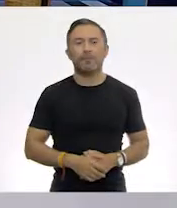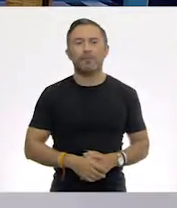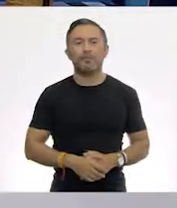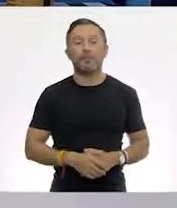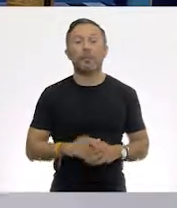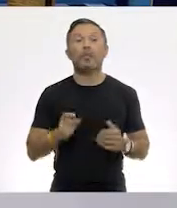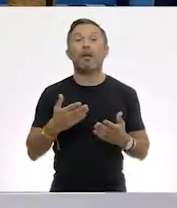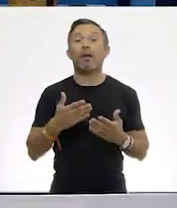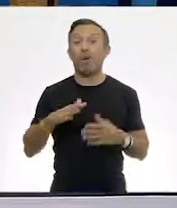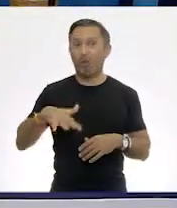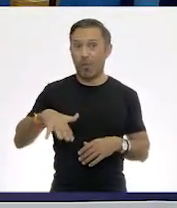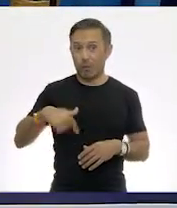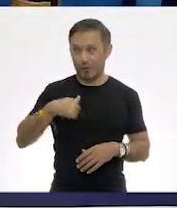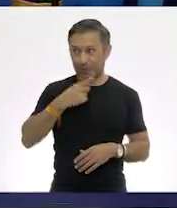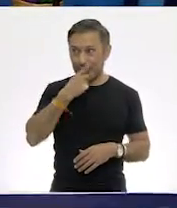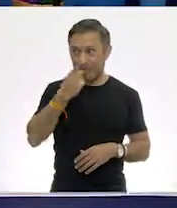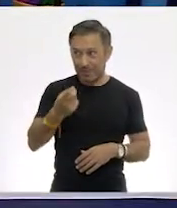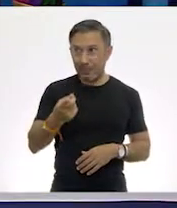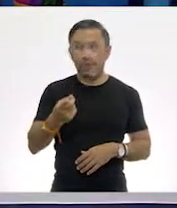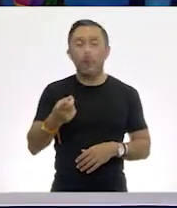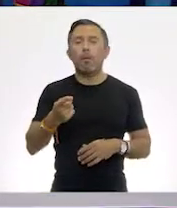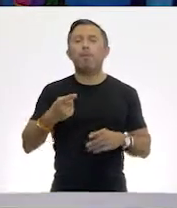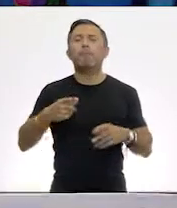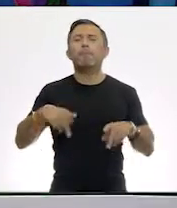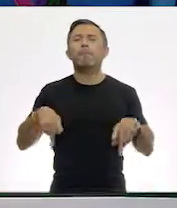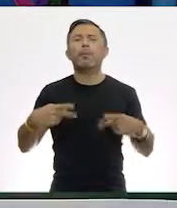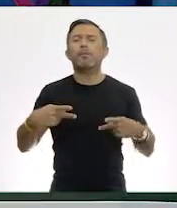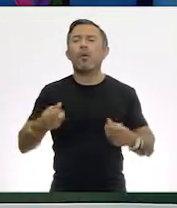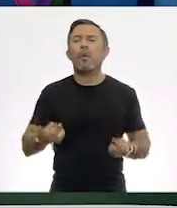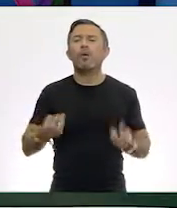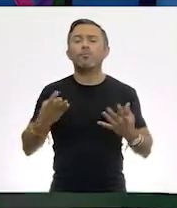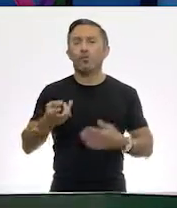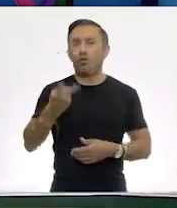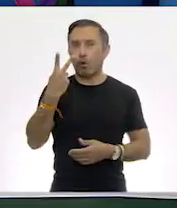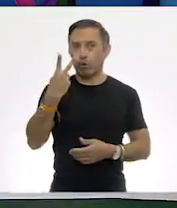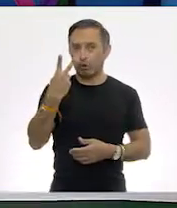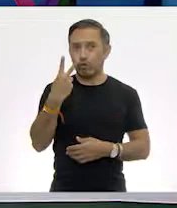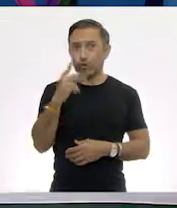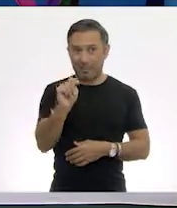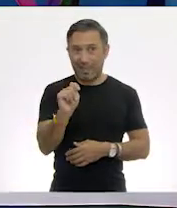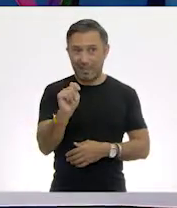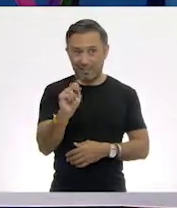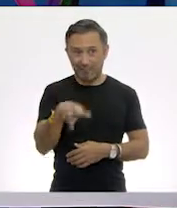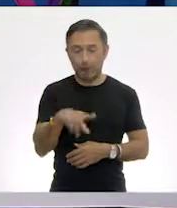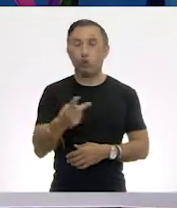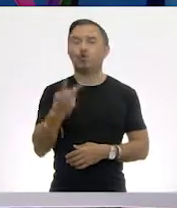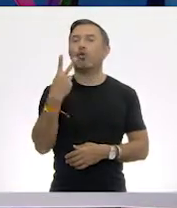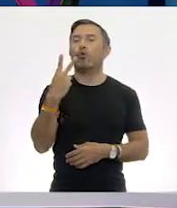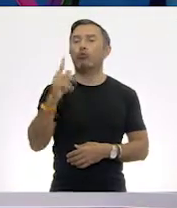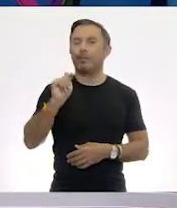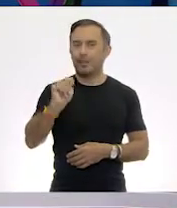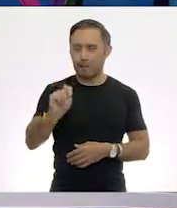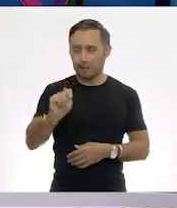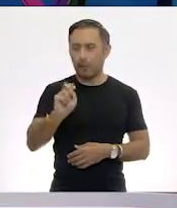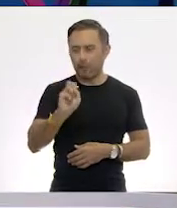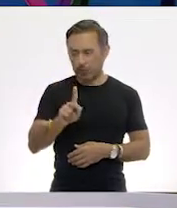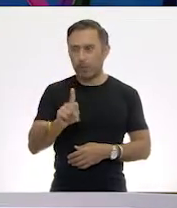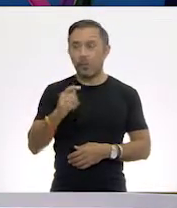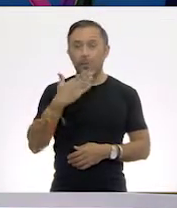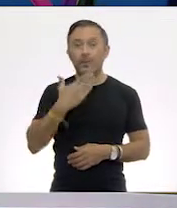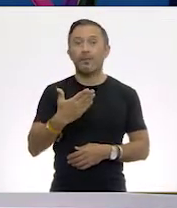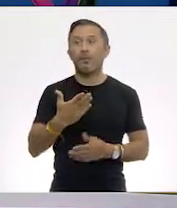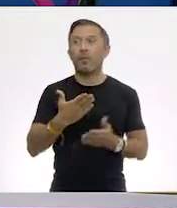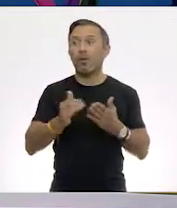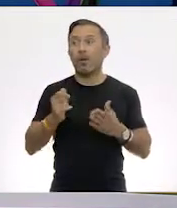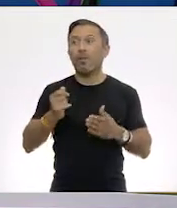Ahora dijimos que ¿cuánto vendió? Dos toneladas, ¿verdad? Dos toneladas. Ah, muy bien. Entonces, llegaron